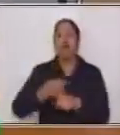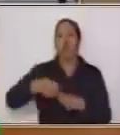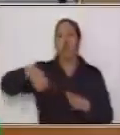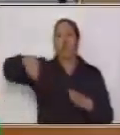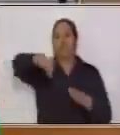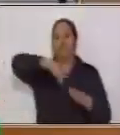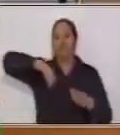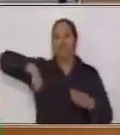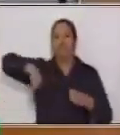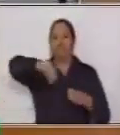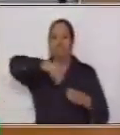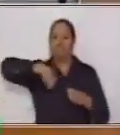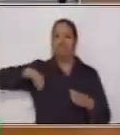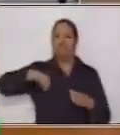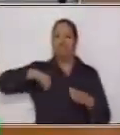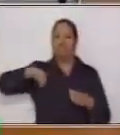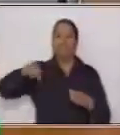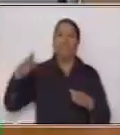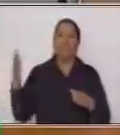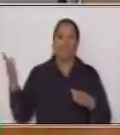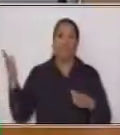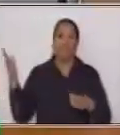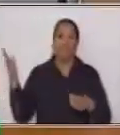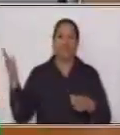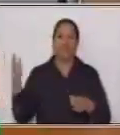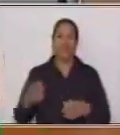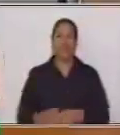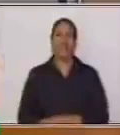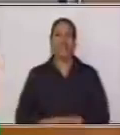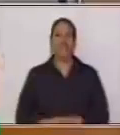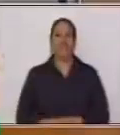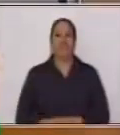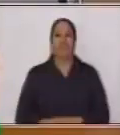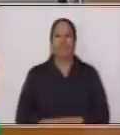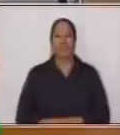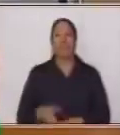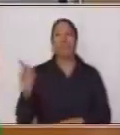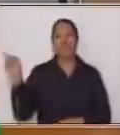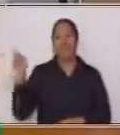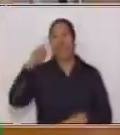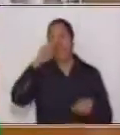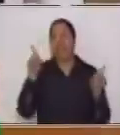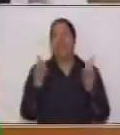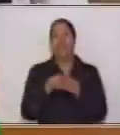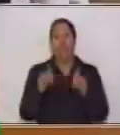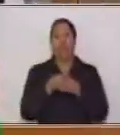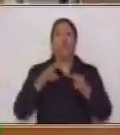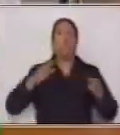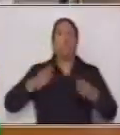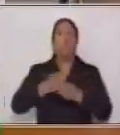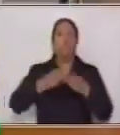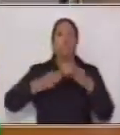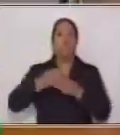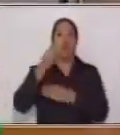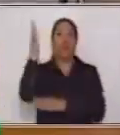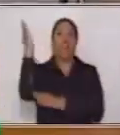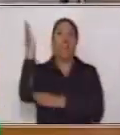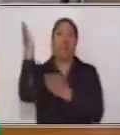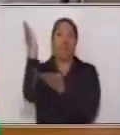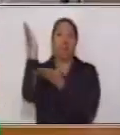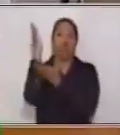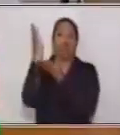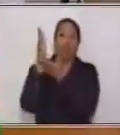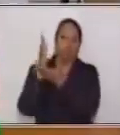mover la comida y que no se pegue. Entonces, este también lo obtenemos de la madera. Y